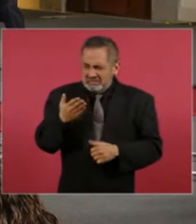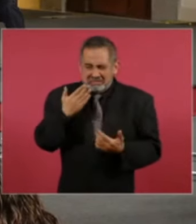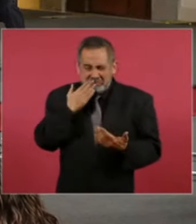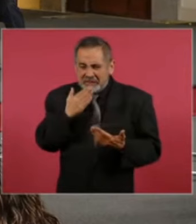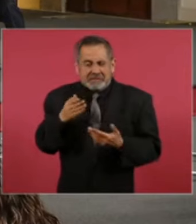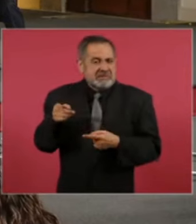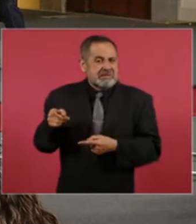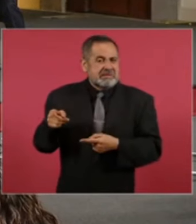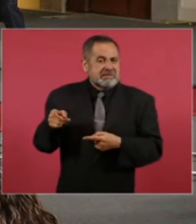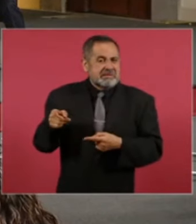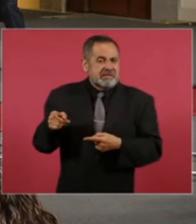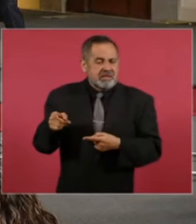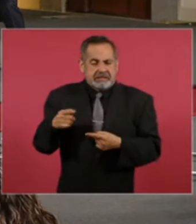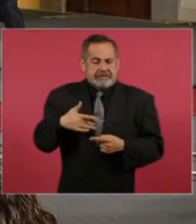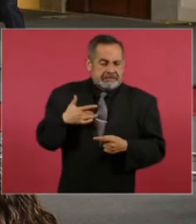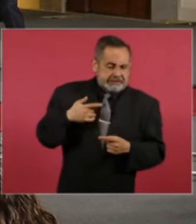ecuánime